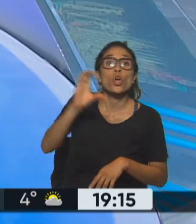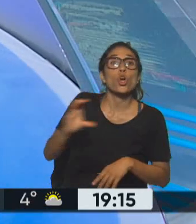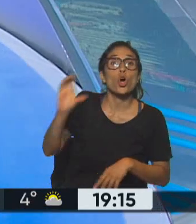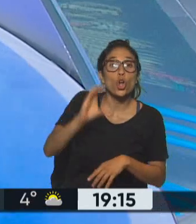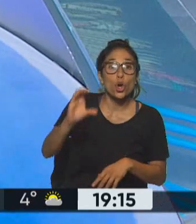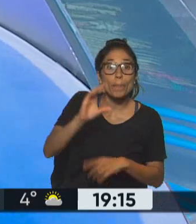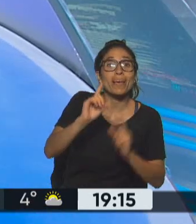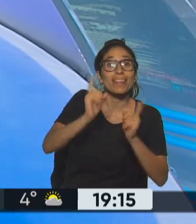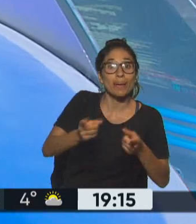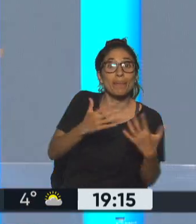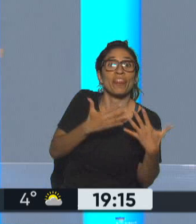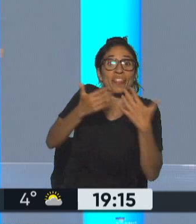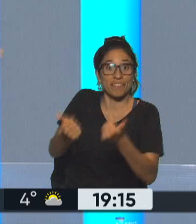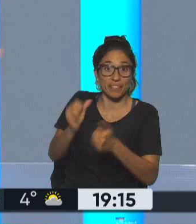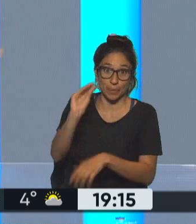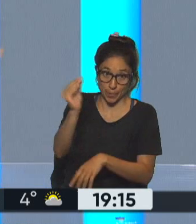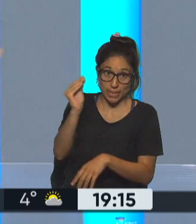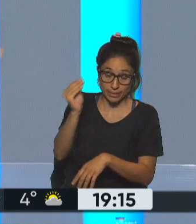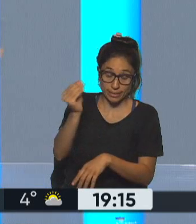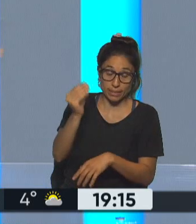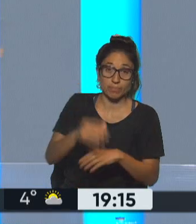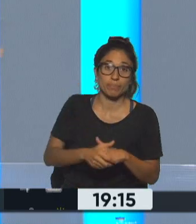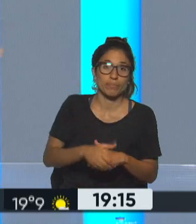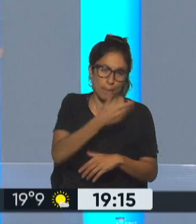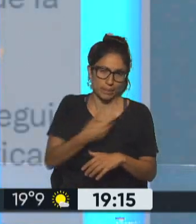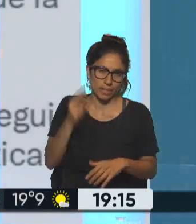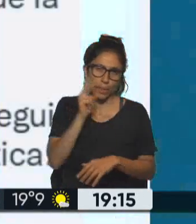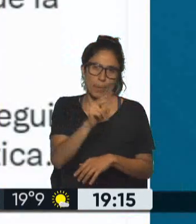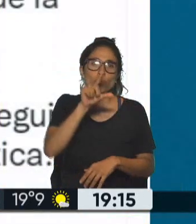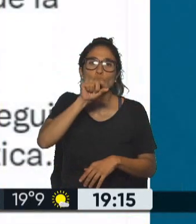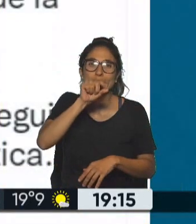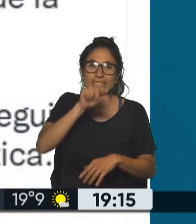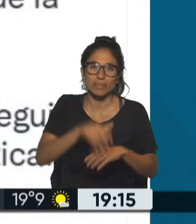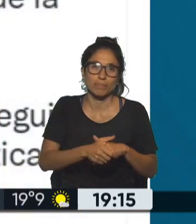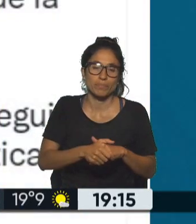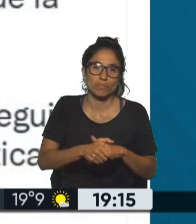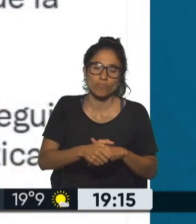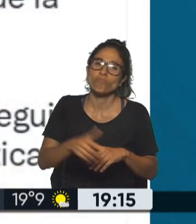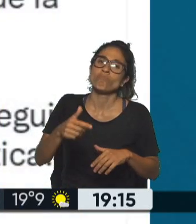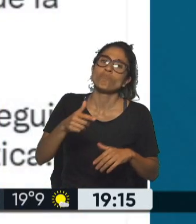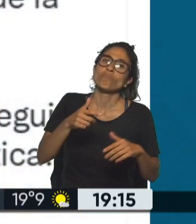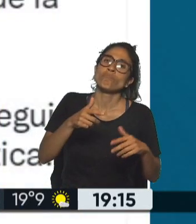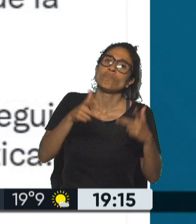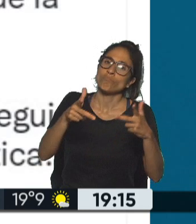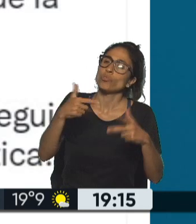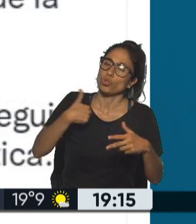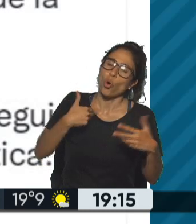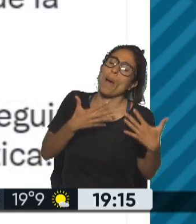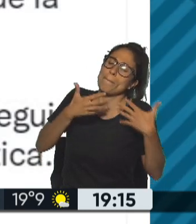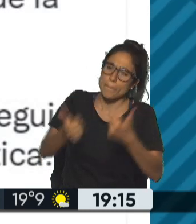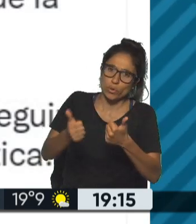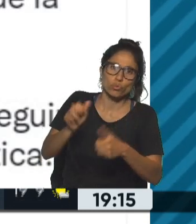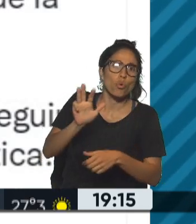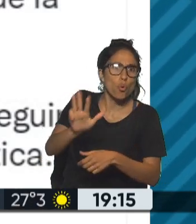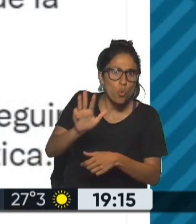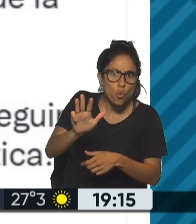también a través de su cuenta en Twitter lo tenemos, a ver si dice toda mi solidaridad a Lula da Silva y